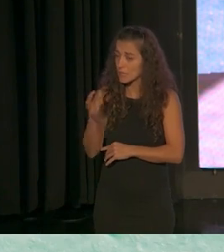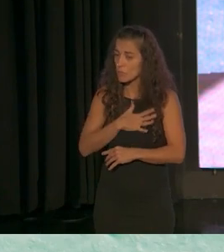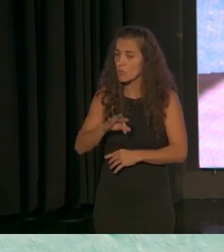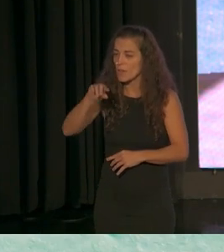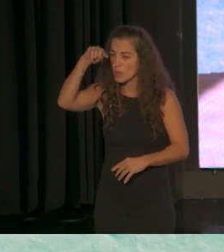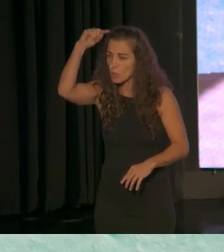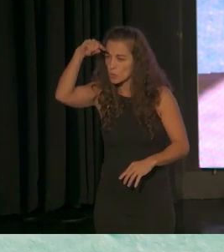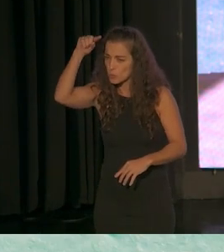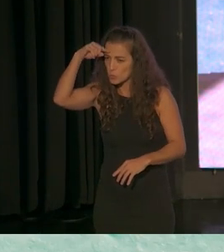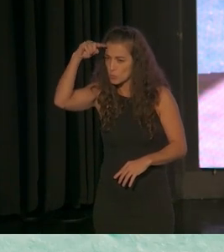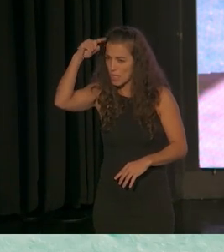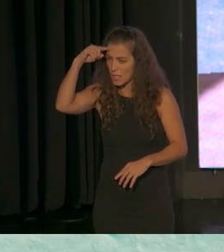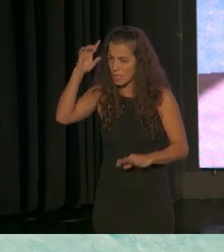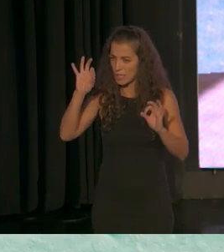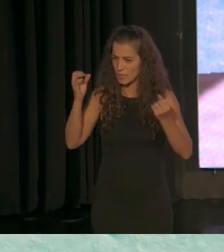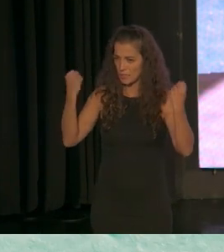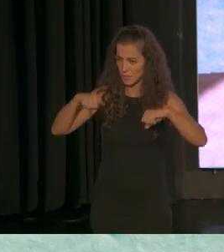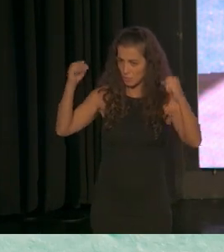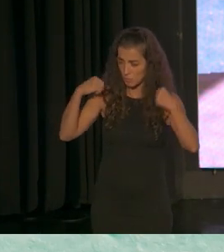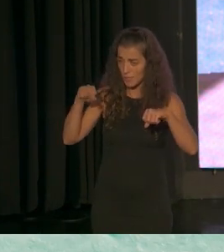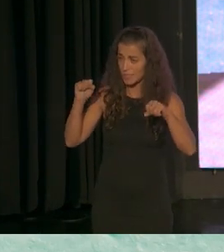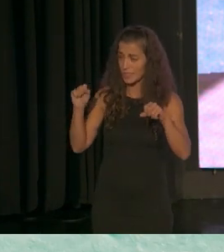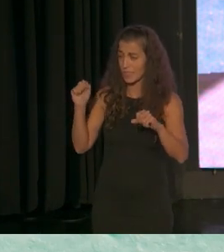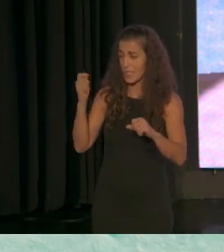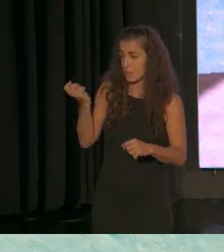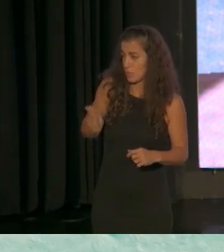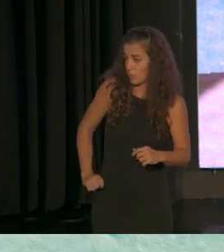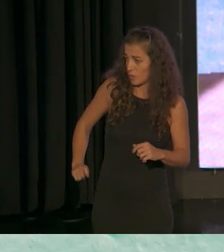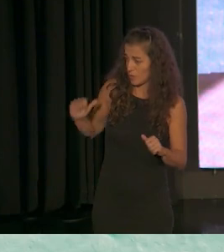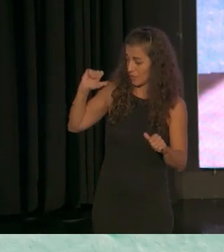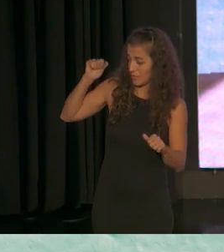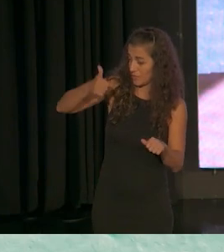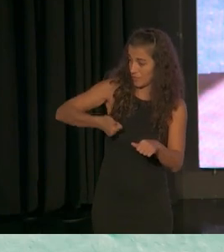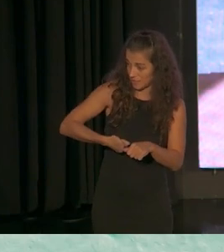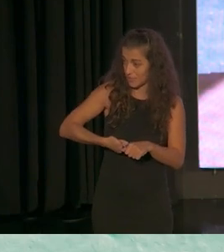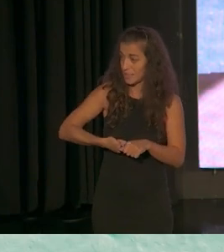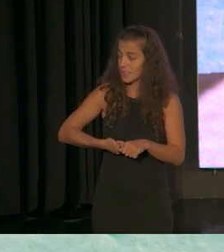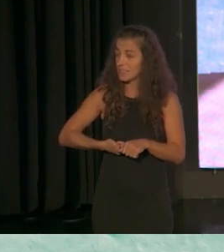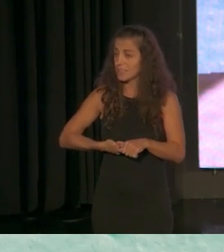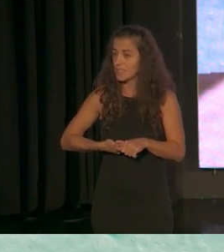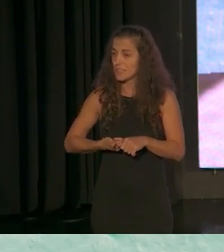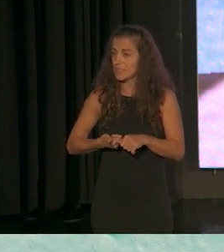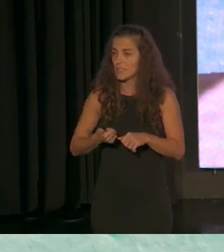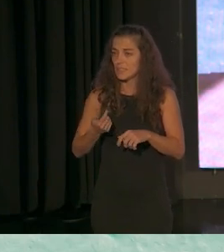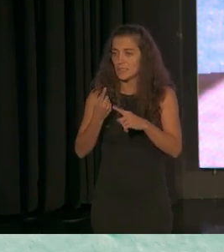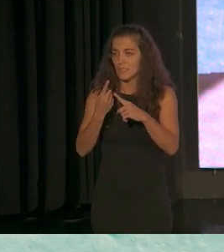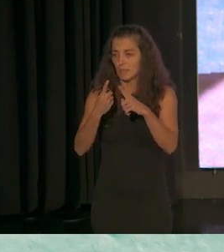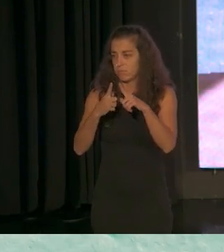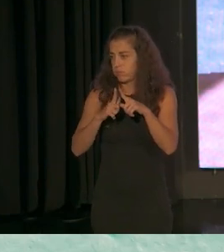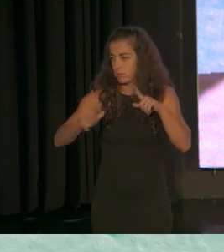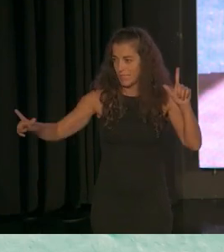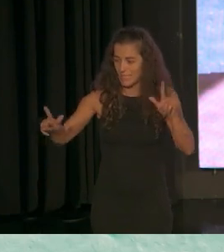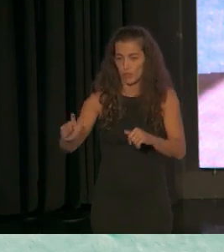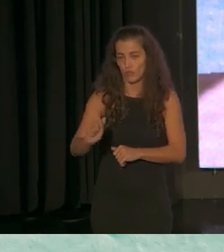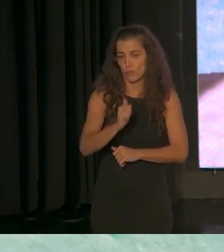y las prácticas profesionales de hace una serie de años están un distantes de las oportunidades que ahora